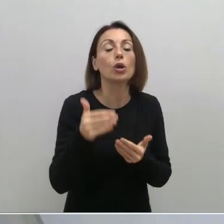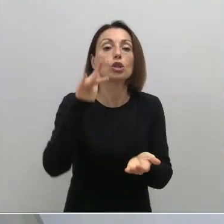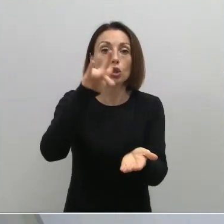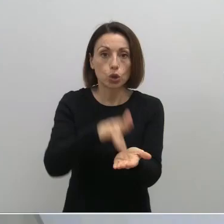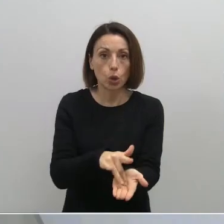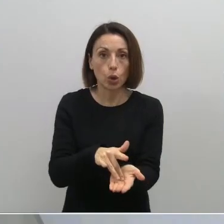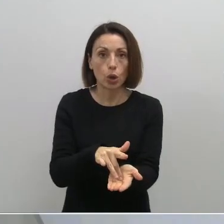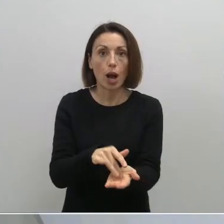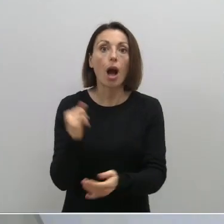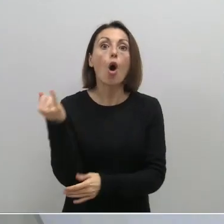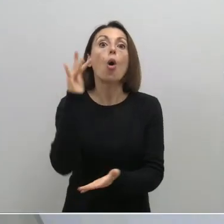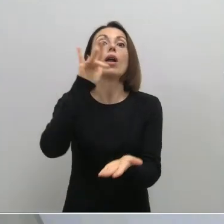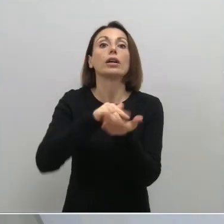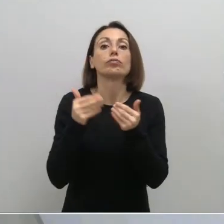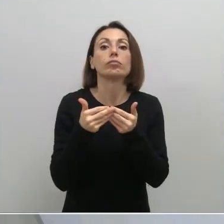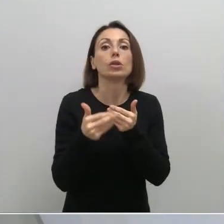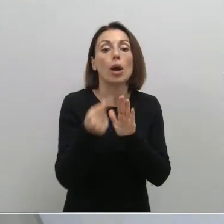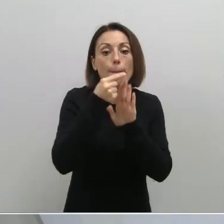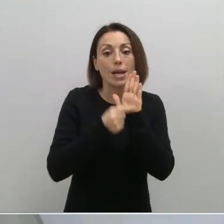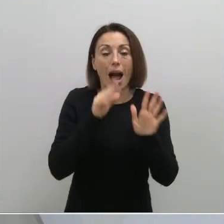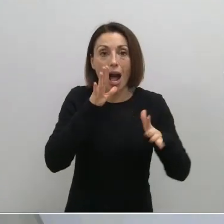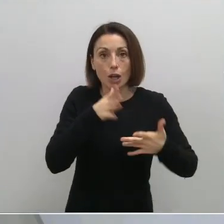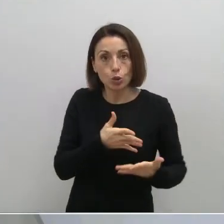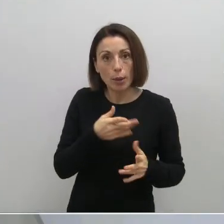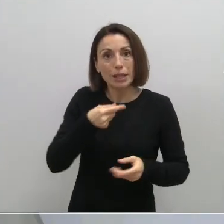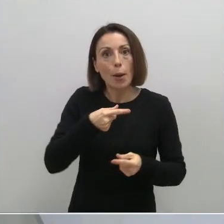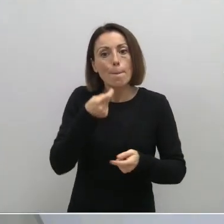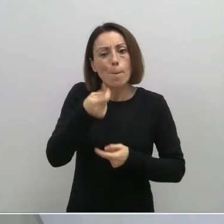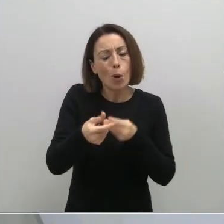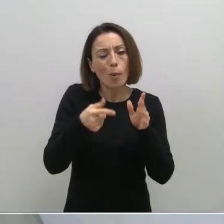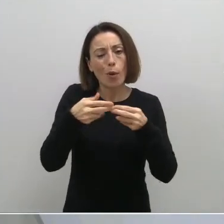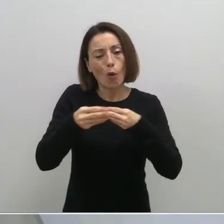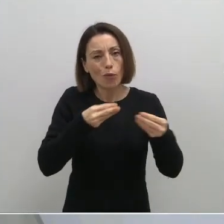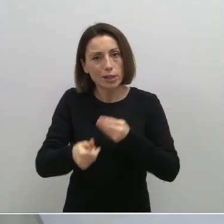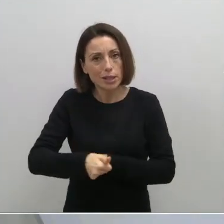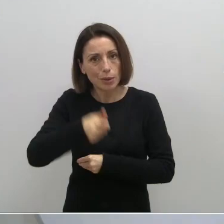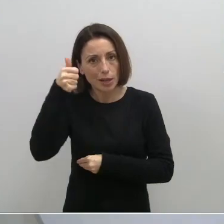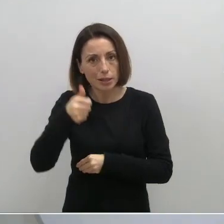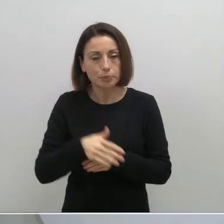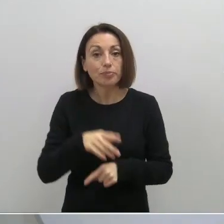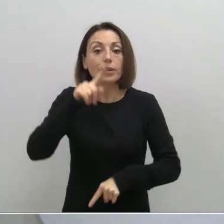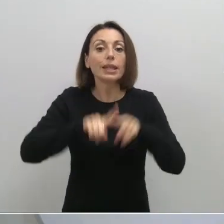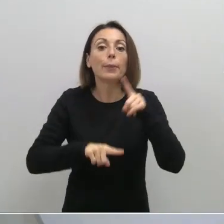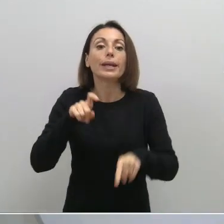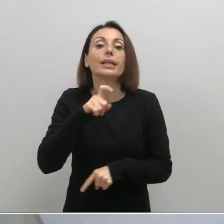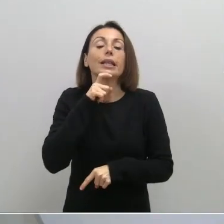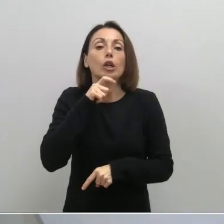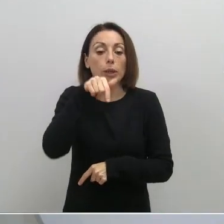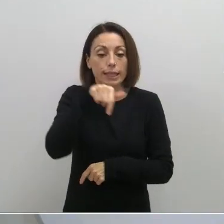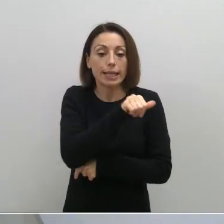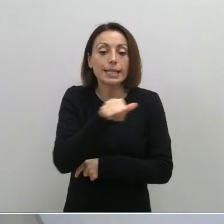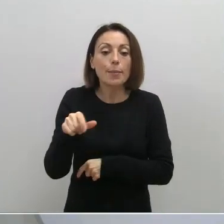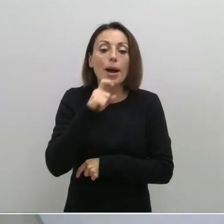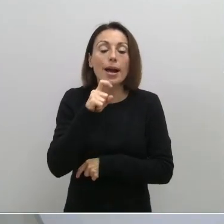que así sea y que las medidas actualmente en vigor puedan ser flexibilizadas. Todo ello va a depender de cómo sigamos durante esta